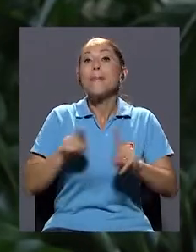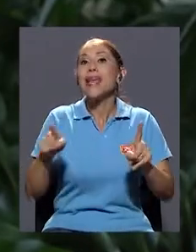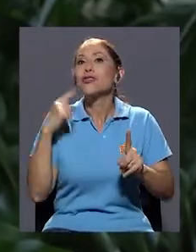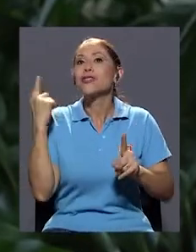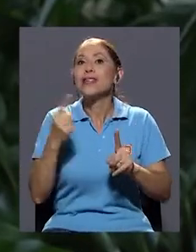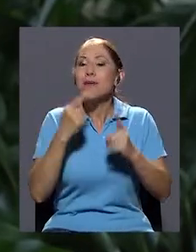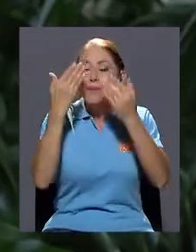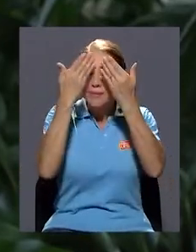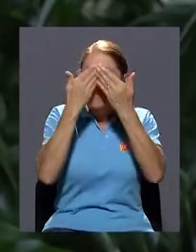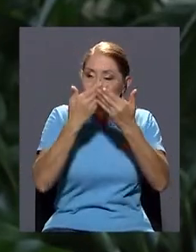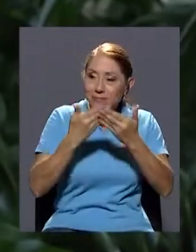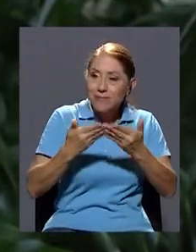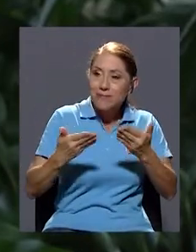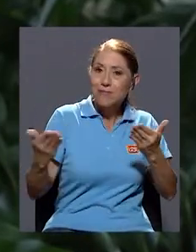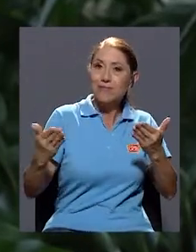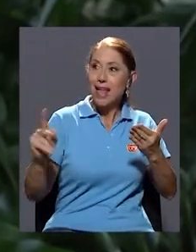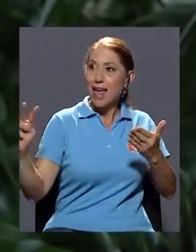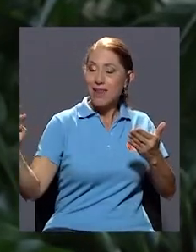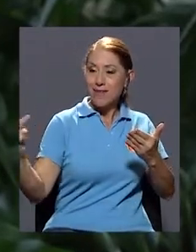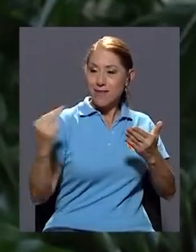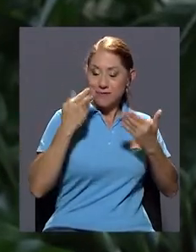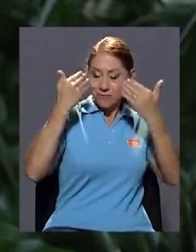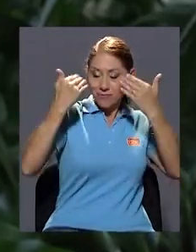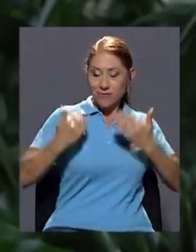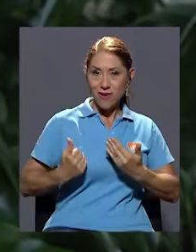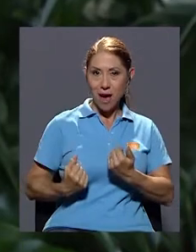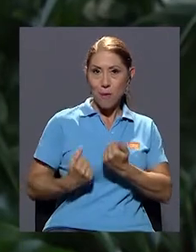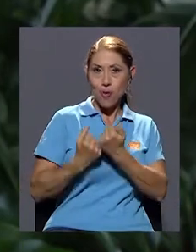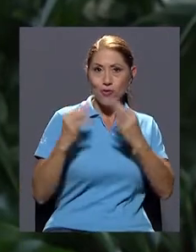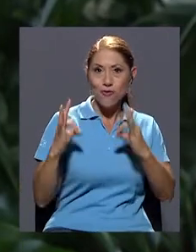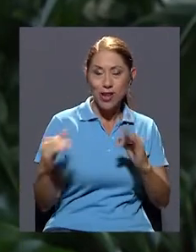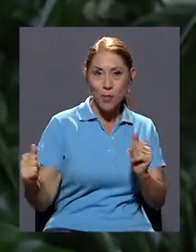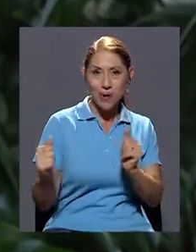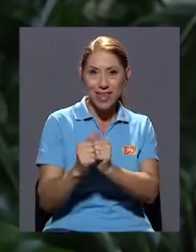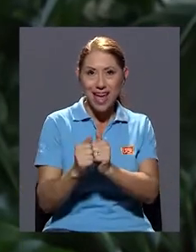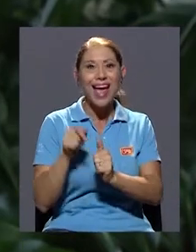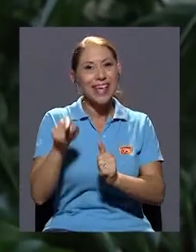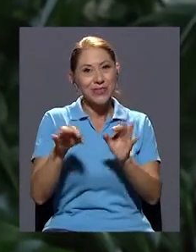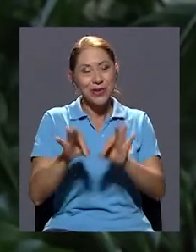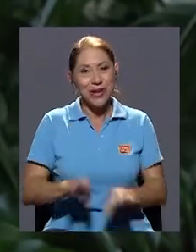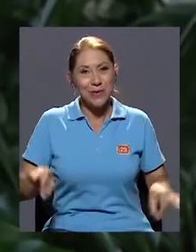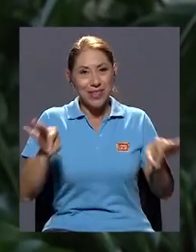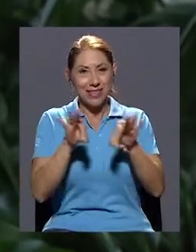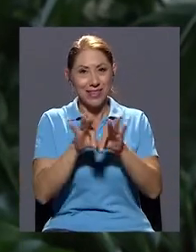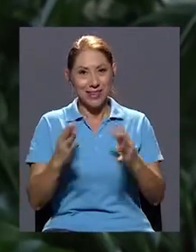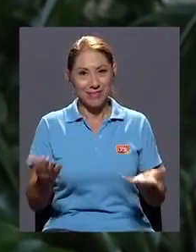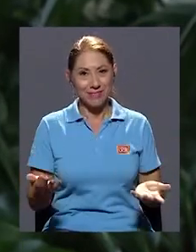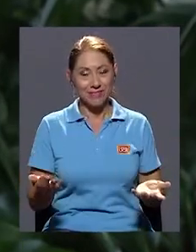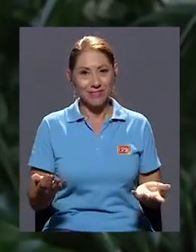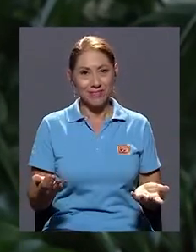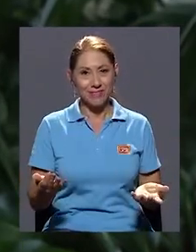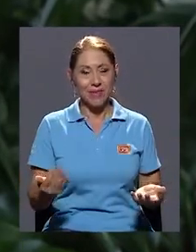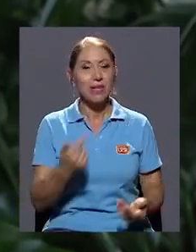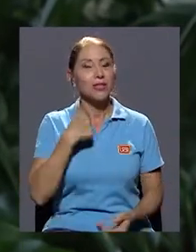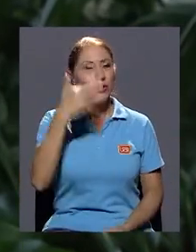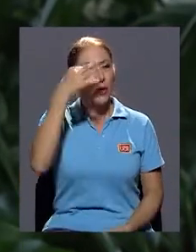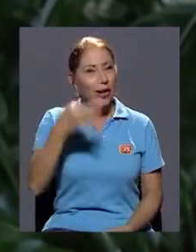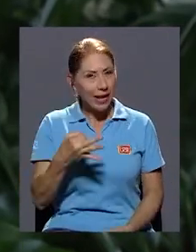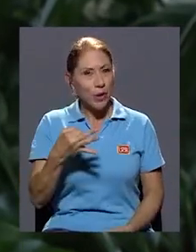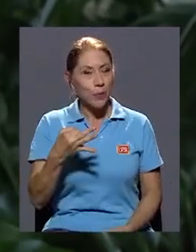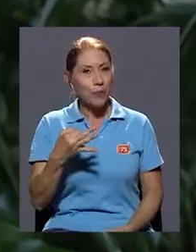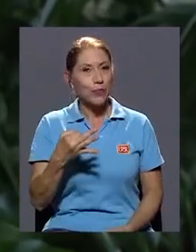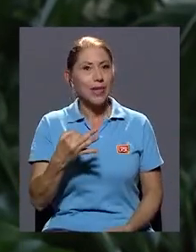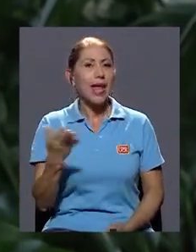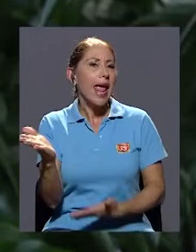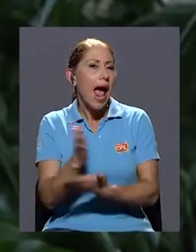y somos una buena figura de apoyo y una compañía, eso es lo que cuenta, ¿verdad? Yo creo